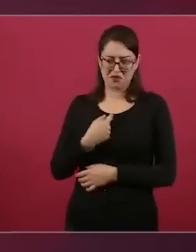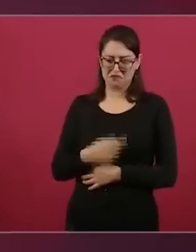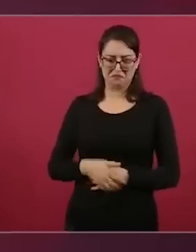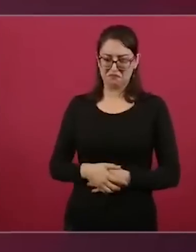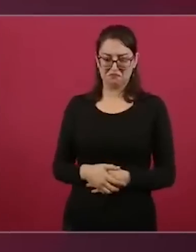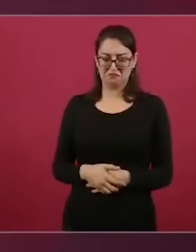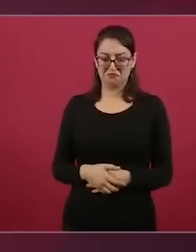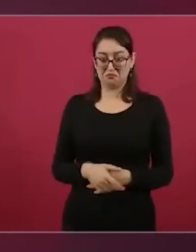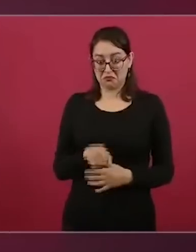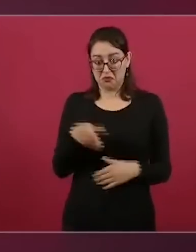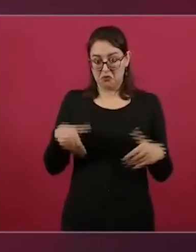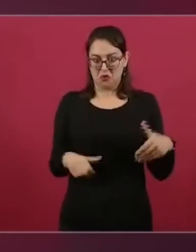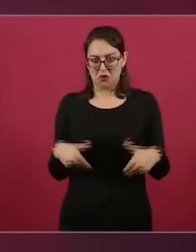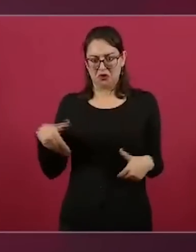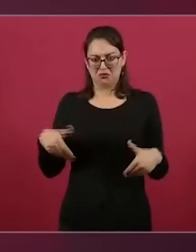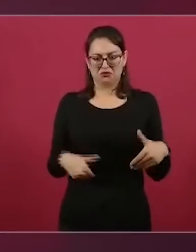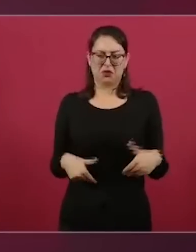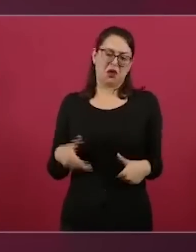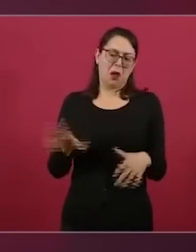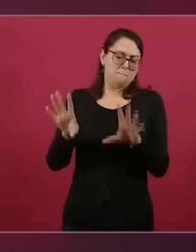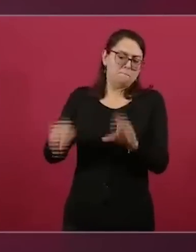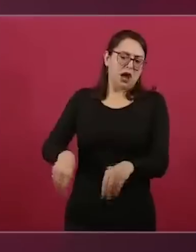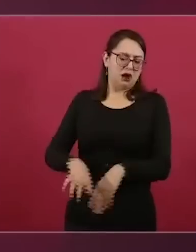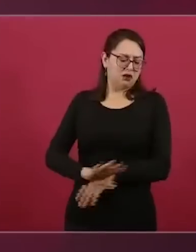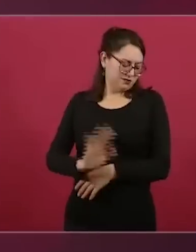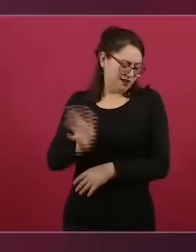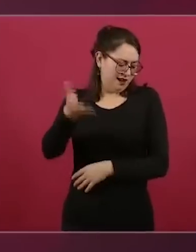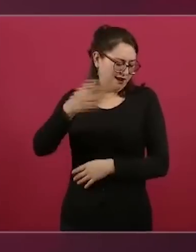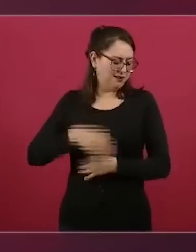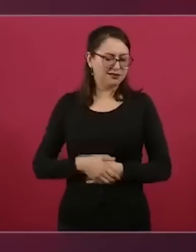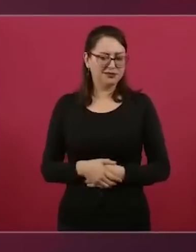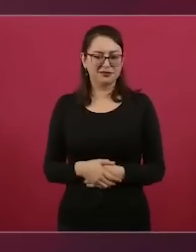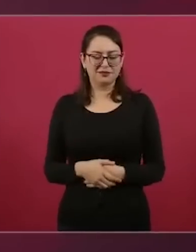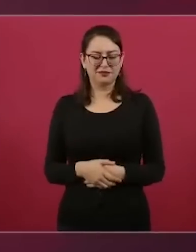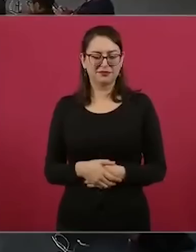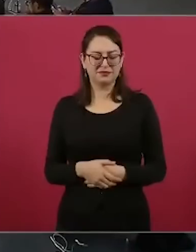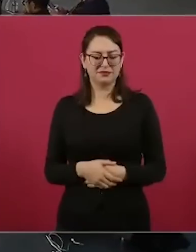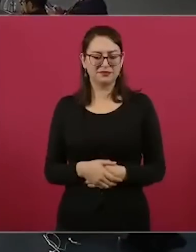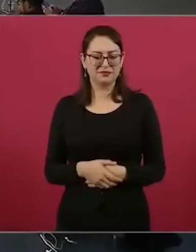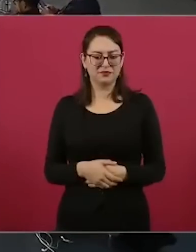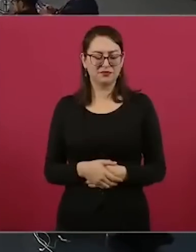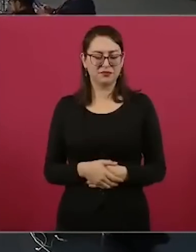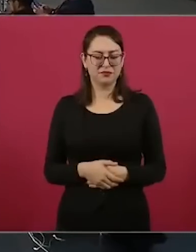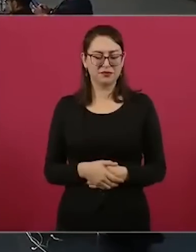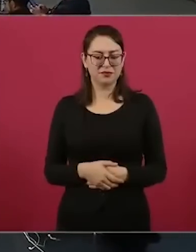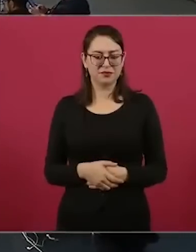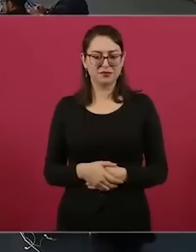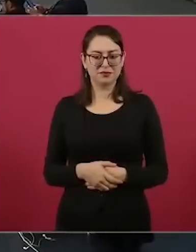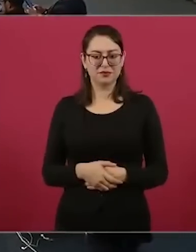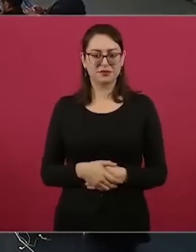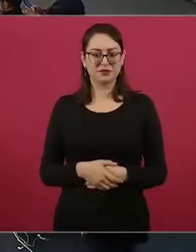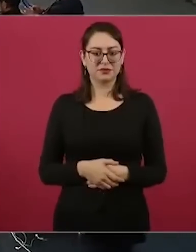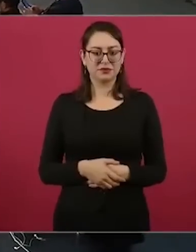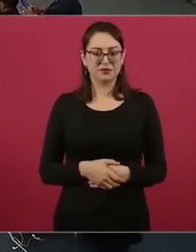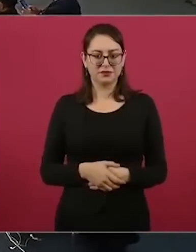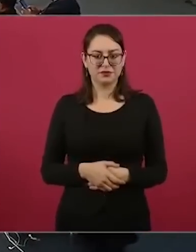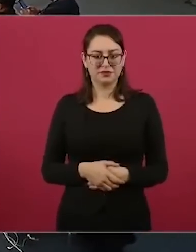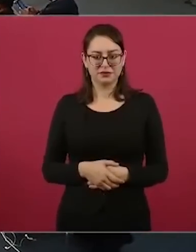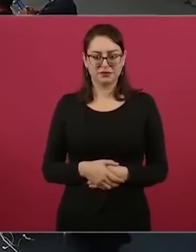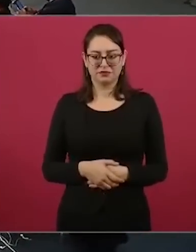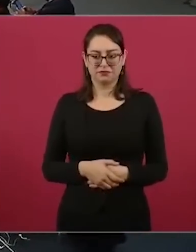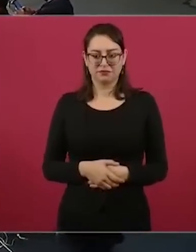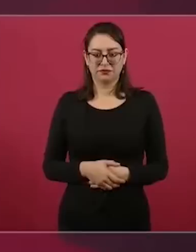Si les molesta, pues no la escuchen. Pero no para